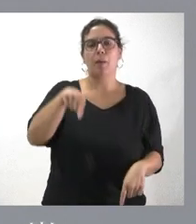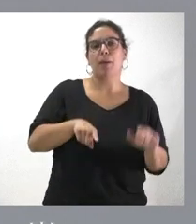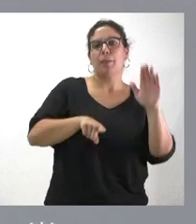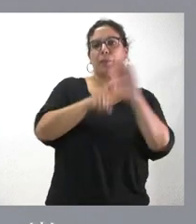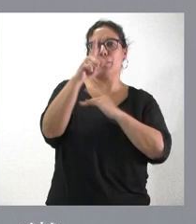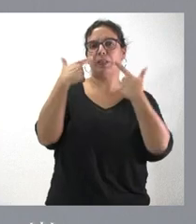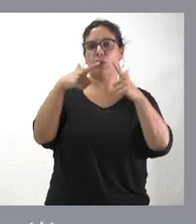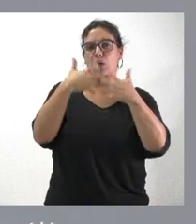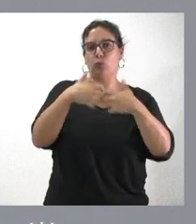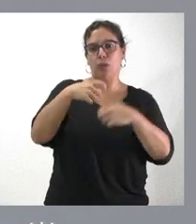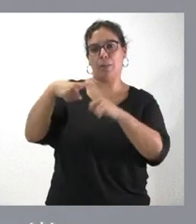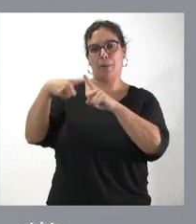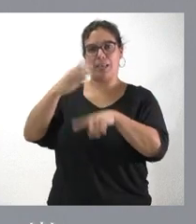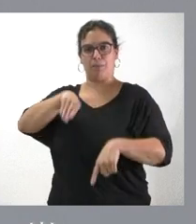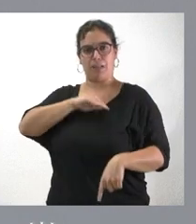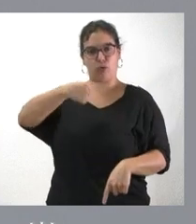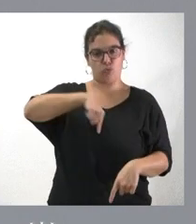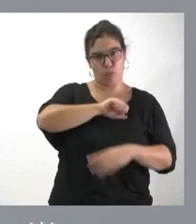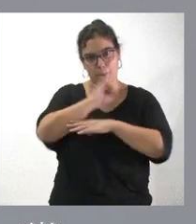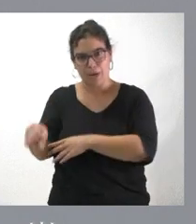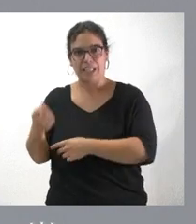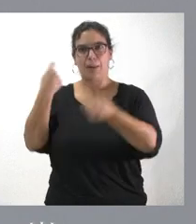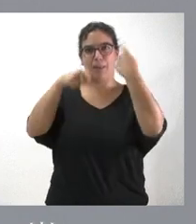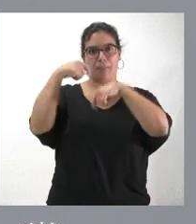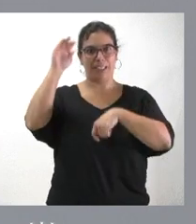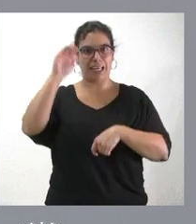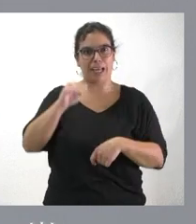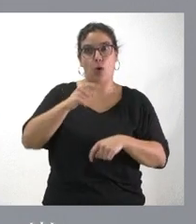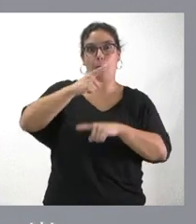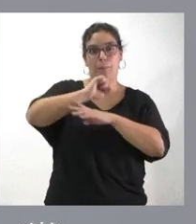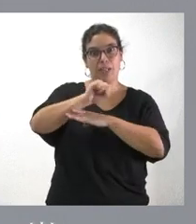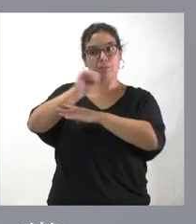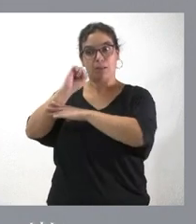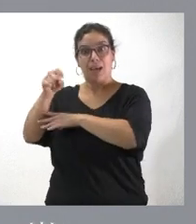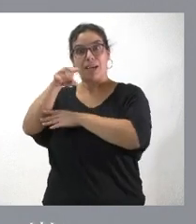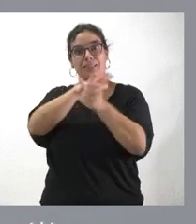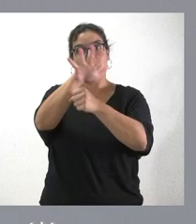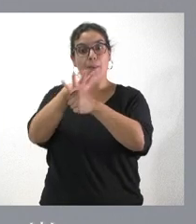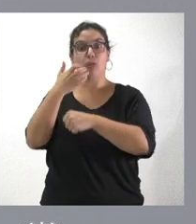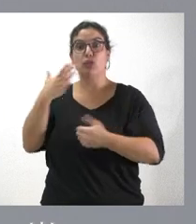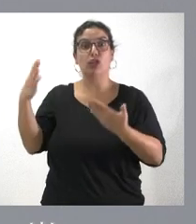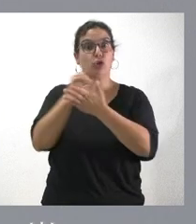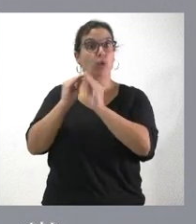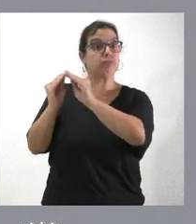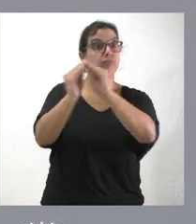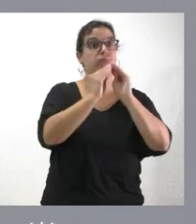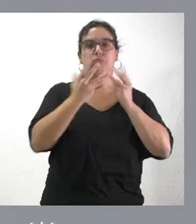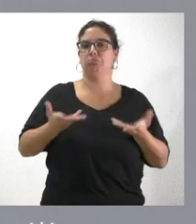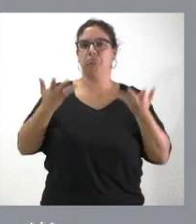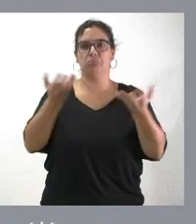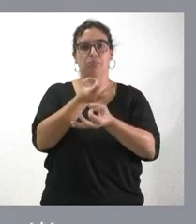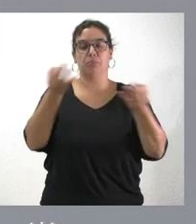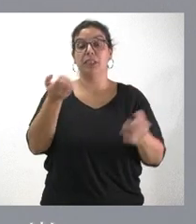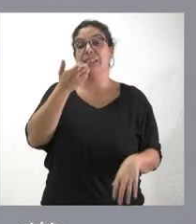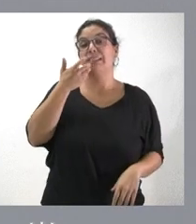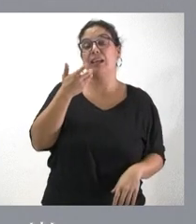sector industrial que la media española, más crecimiento de las exportaciones, pues ese es el ámbito que hay que seguir trabajando y ahí siempre vamos a ir nosotros con la mano tendida. Si de